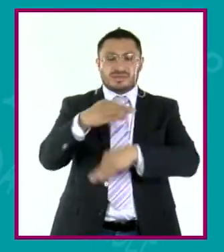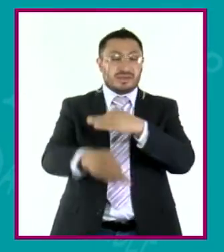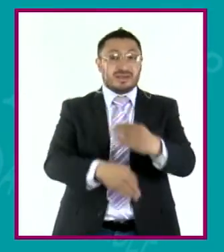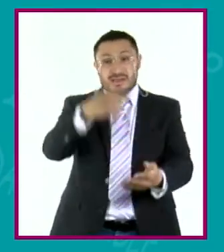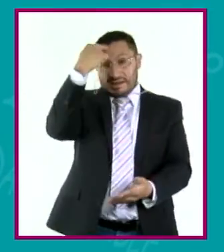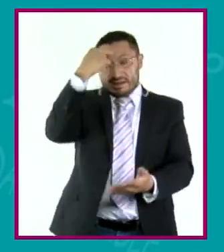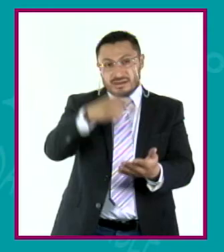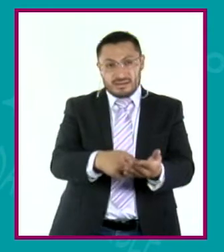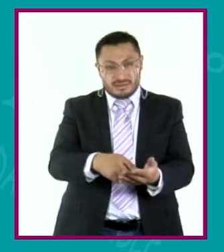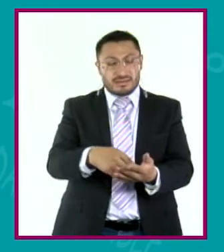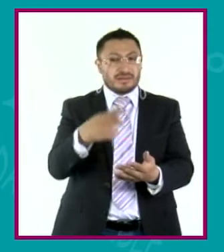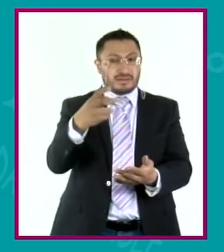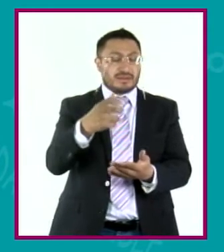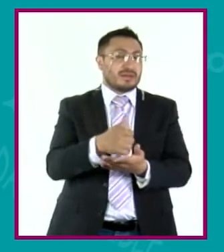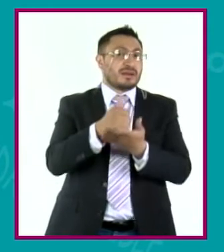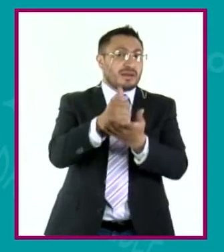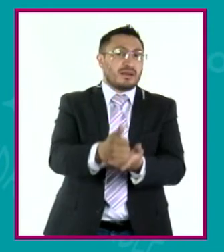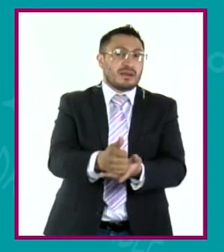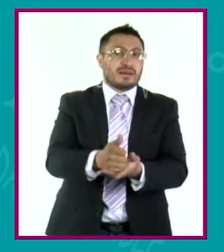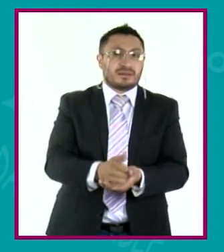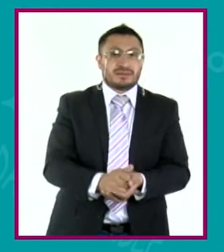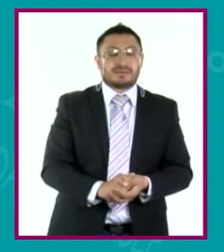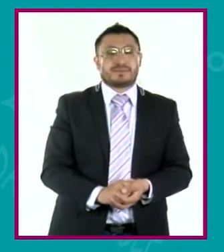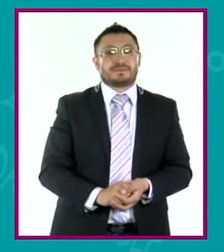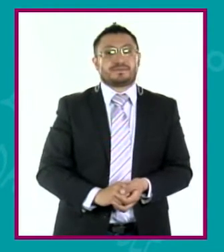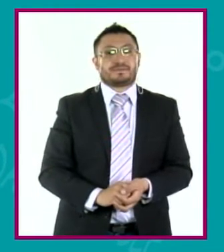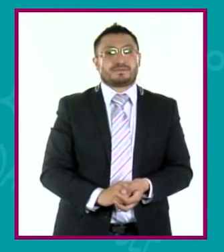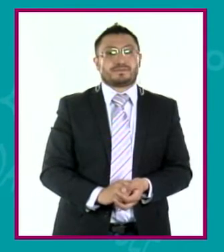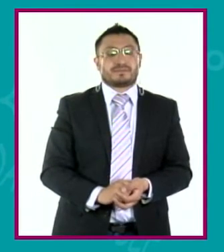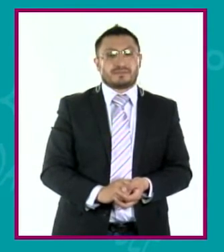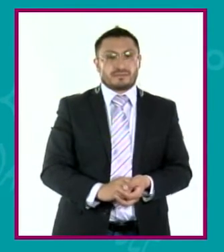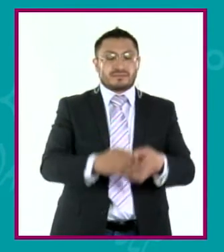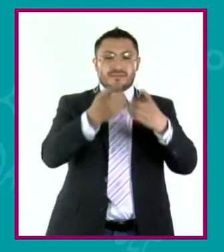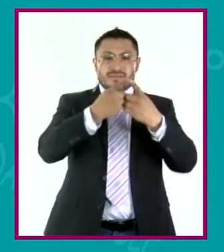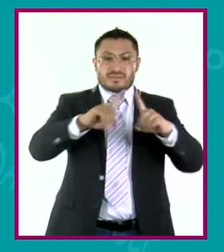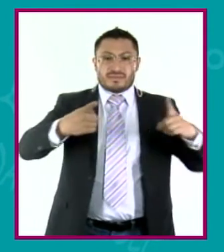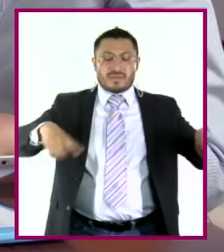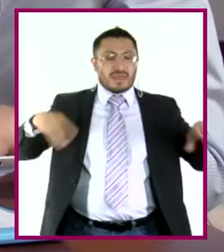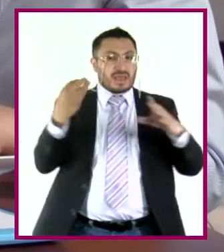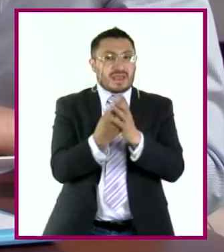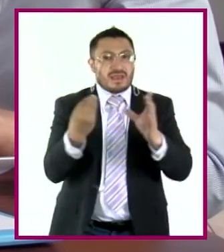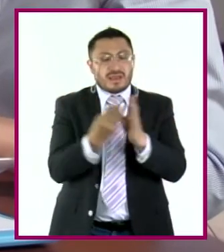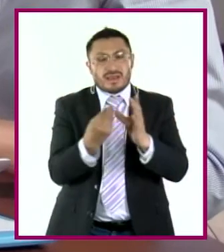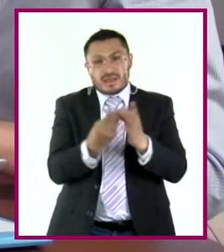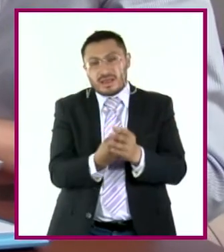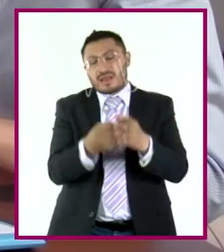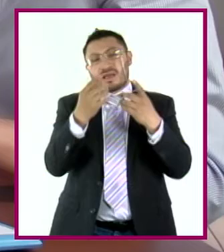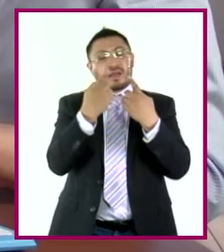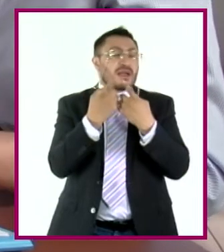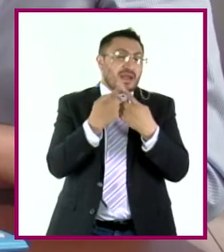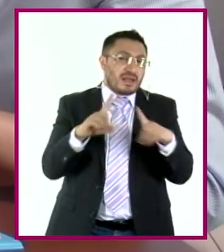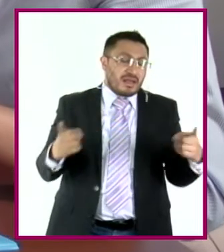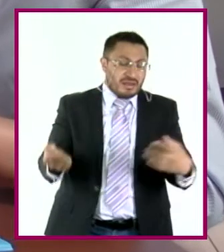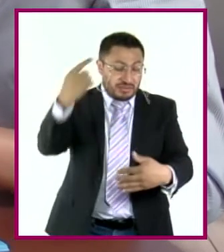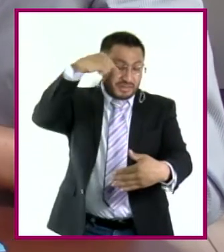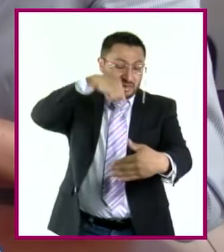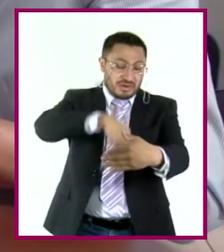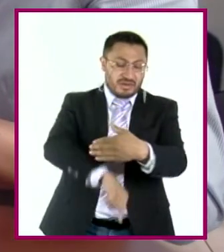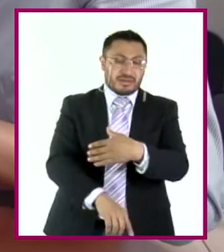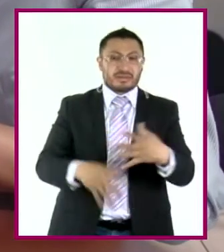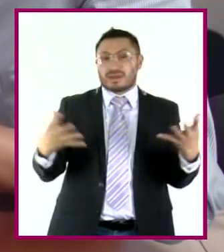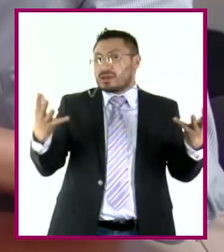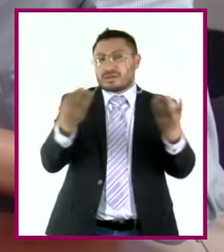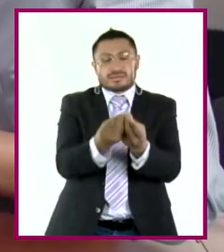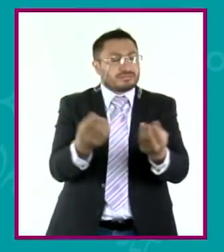aporta. A desarrollarla en clase y a desarrollarla en ti mismo y como en el colectivo.